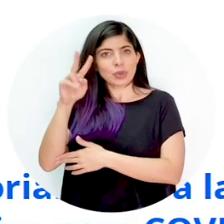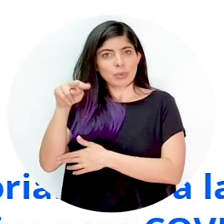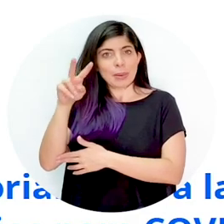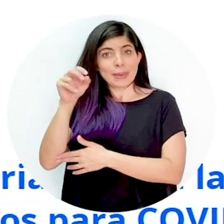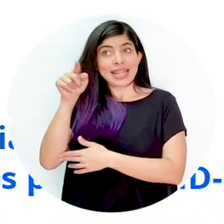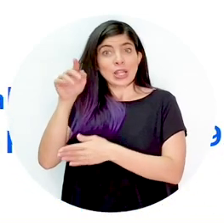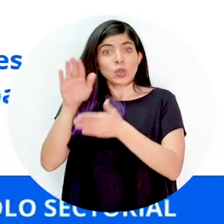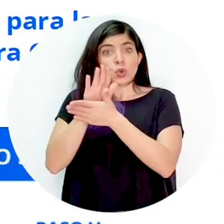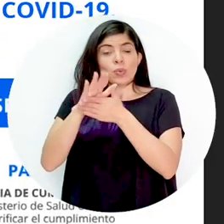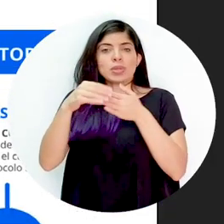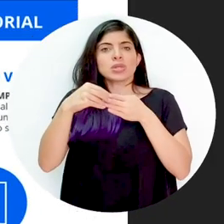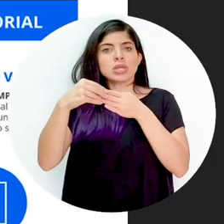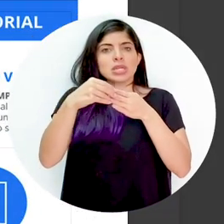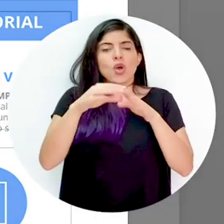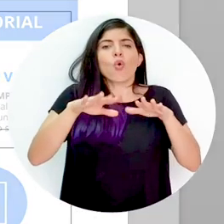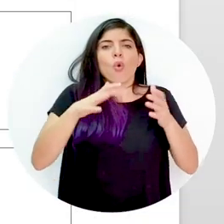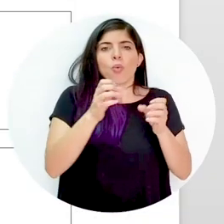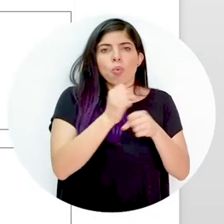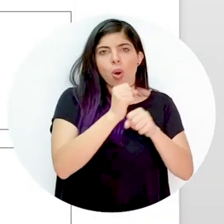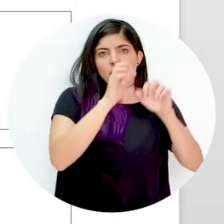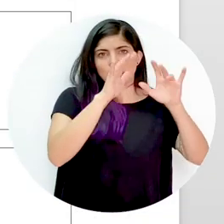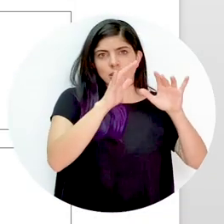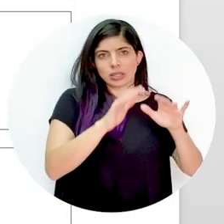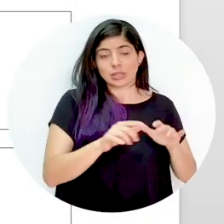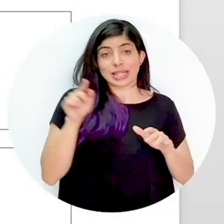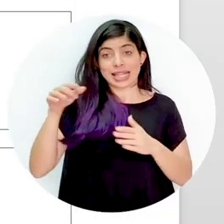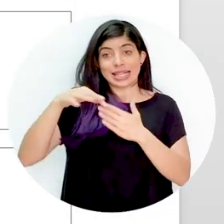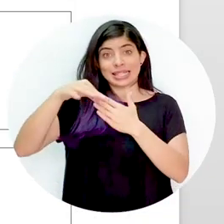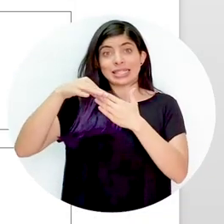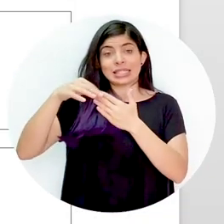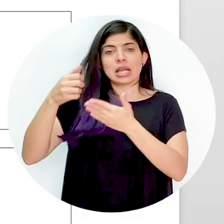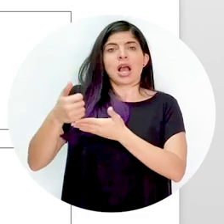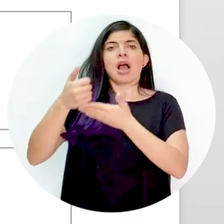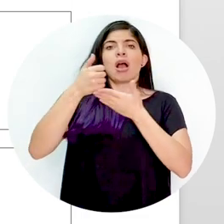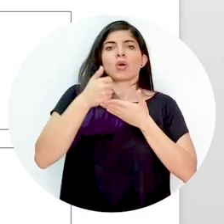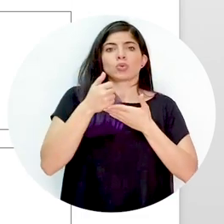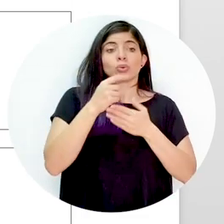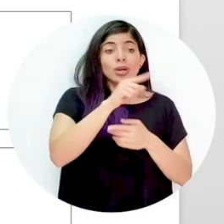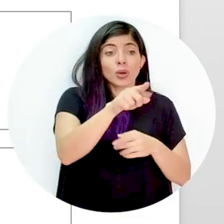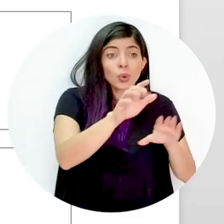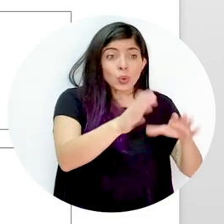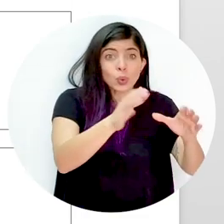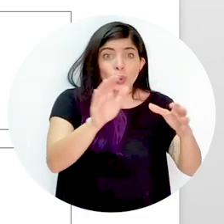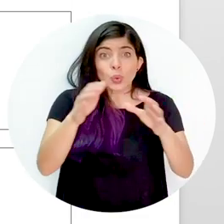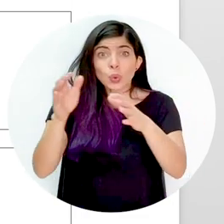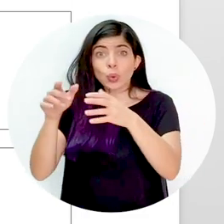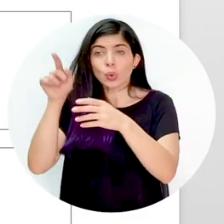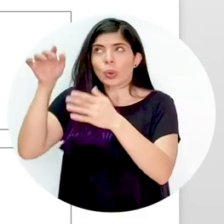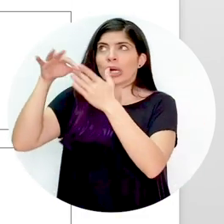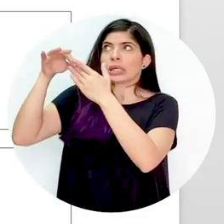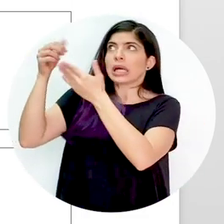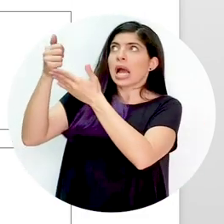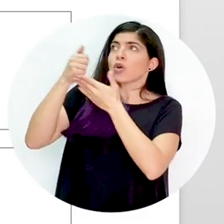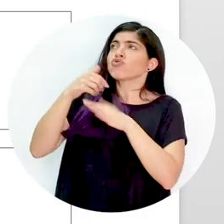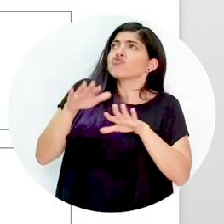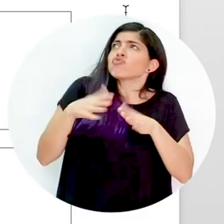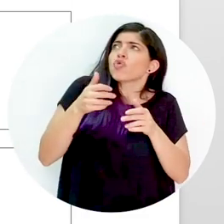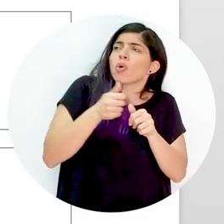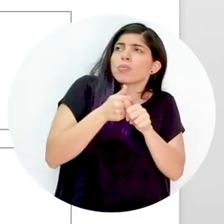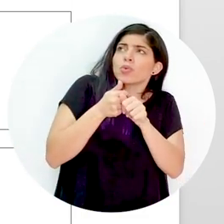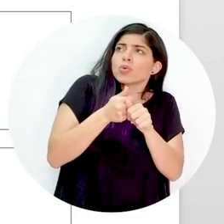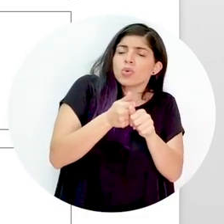-2020. Esta es la plantilla que va a facilitar a cada sector la construcción del